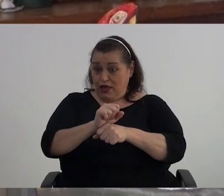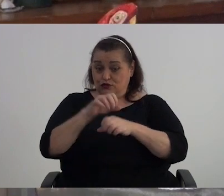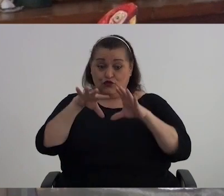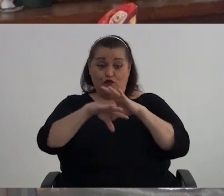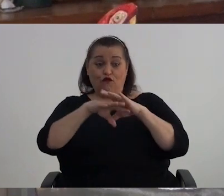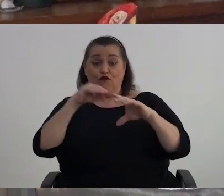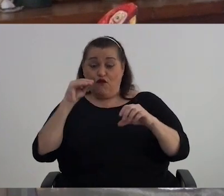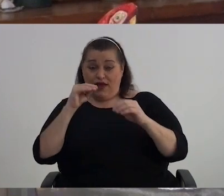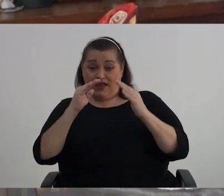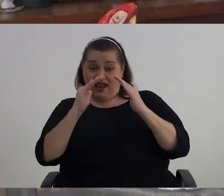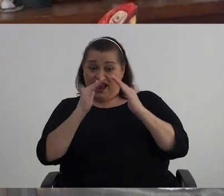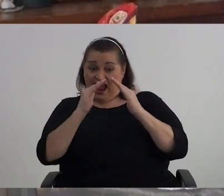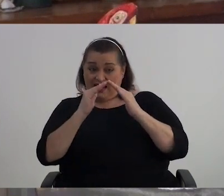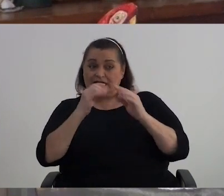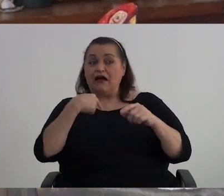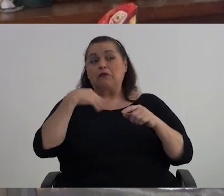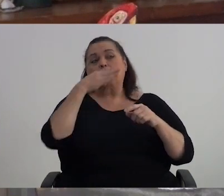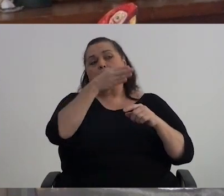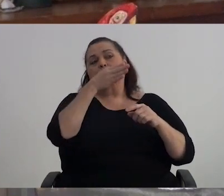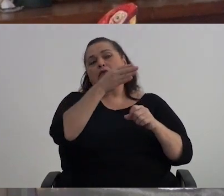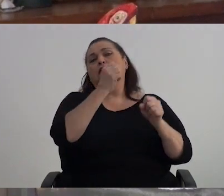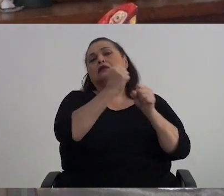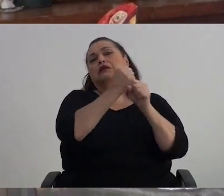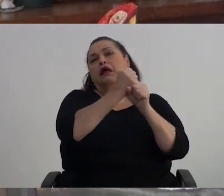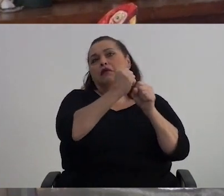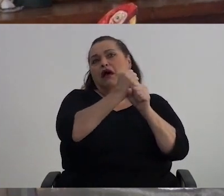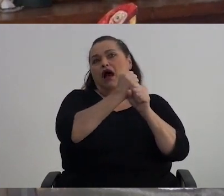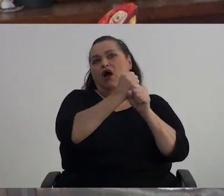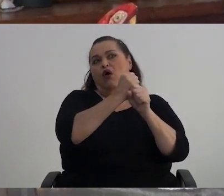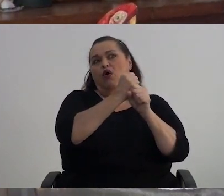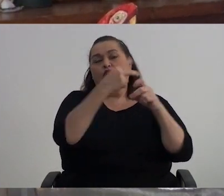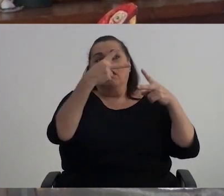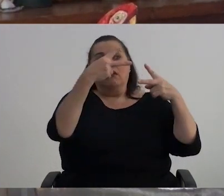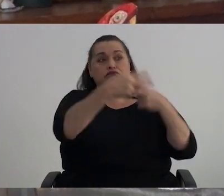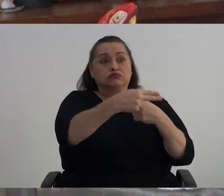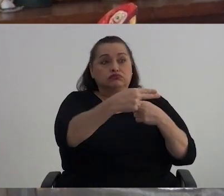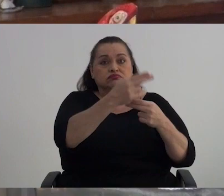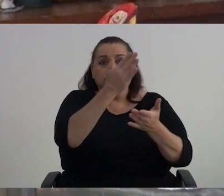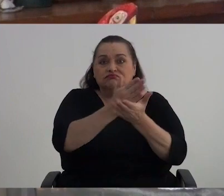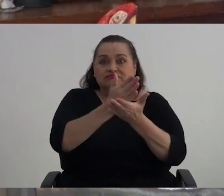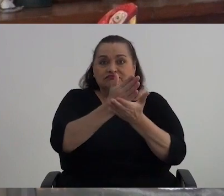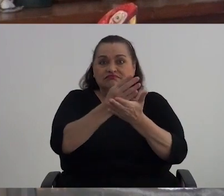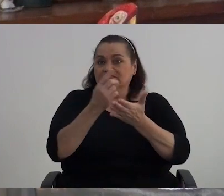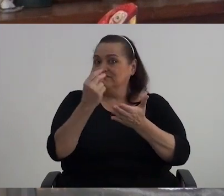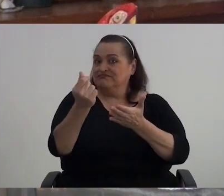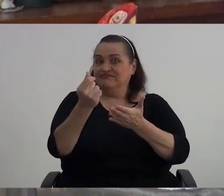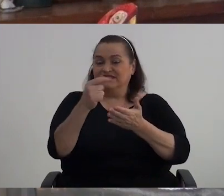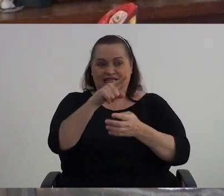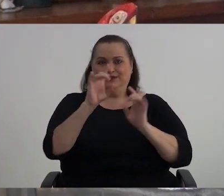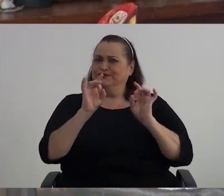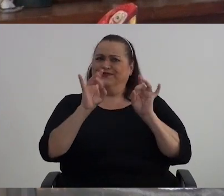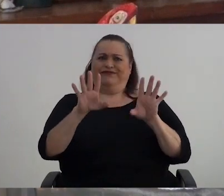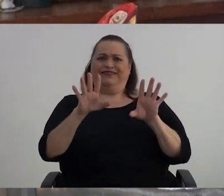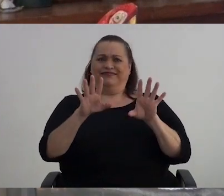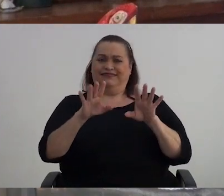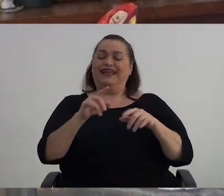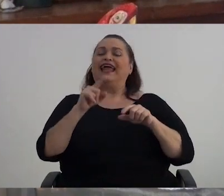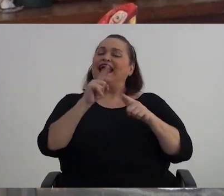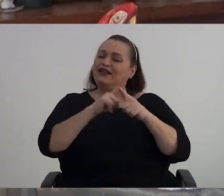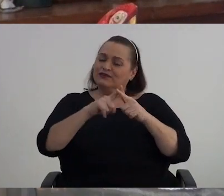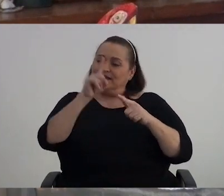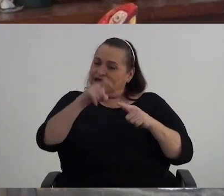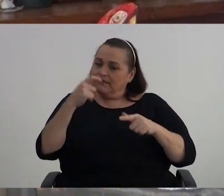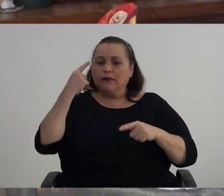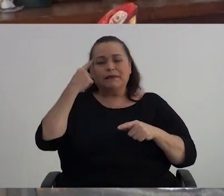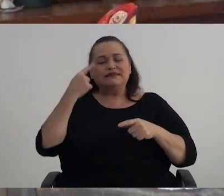De la casa Trabajando Y que nos corten Eso de un momento A otro Es horrible Entonces Es ir pensando Que